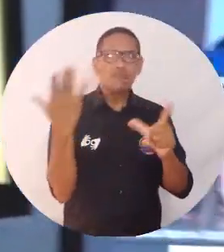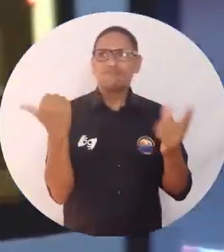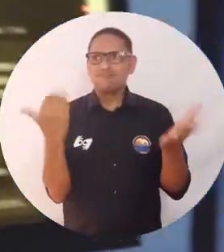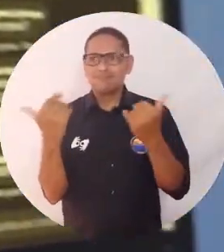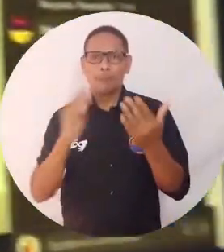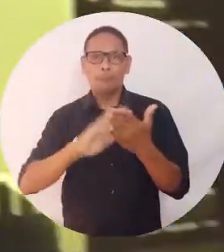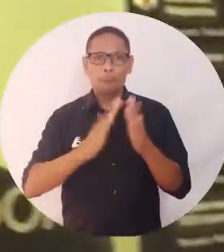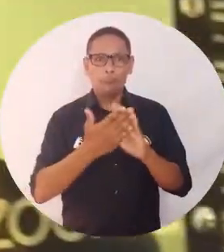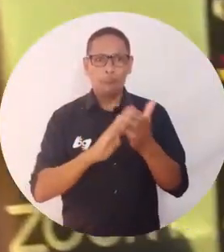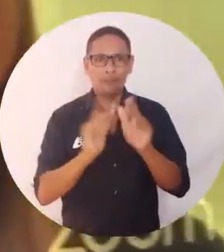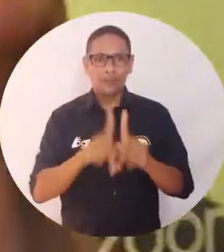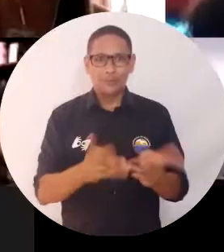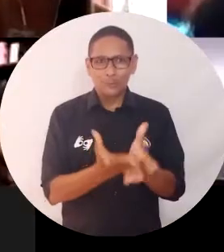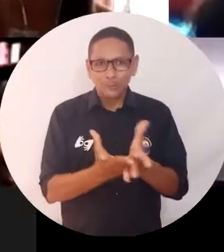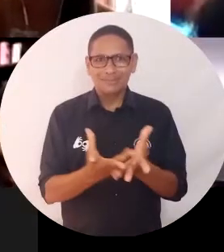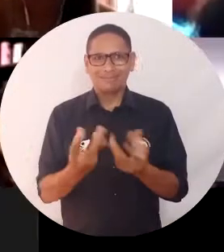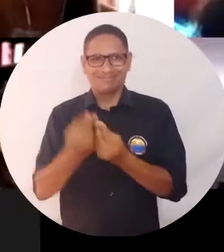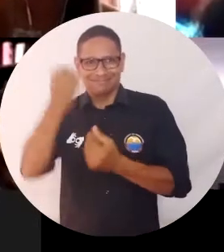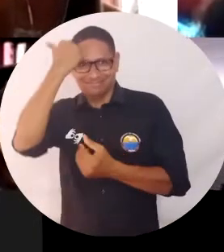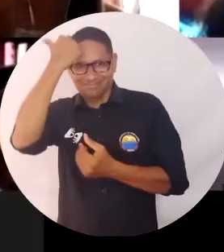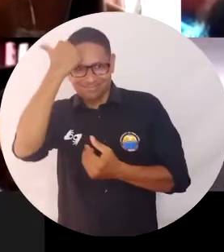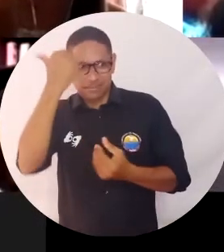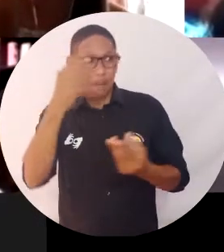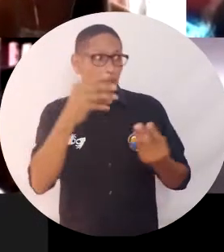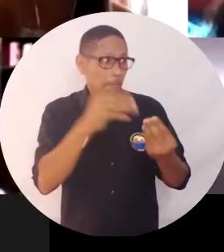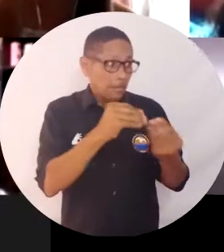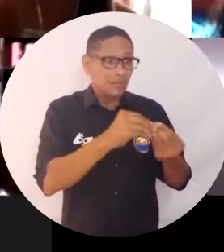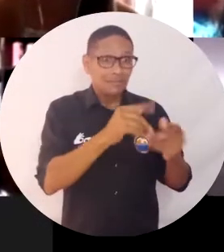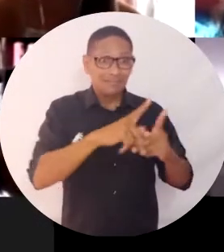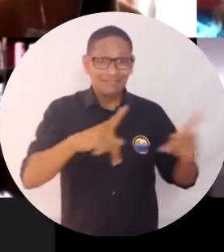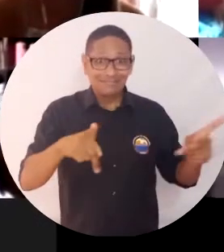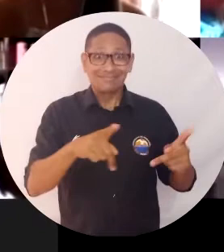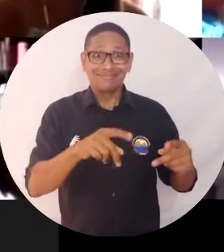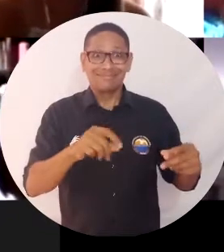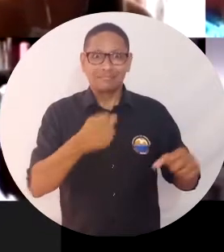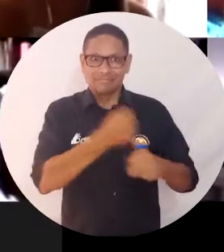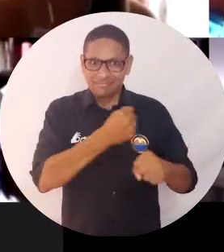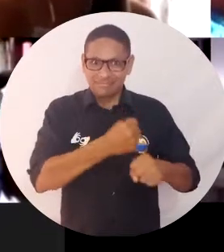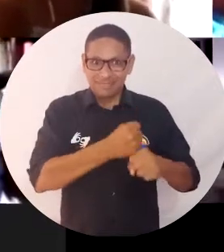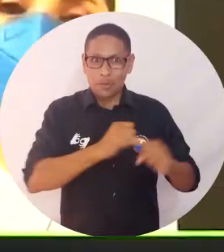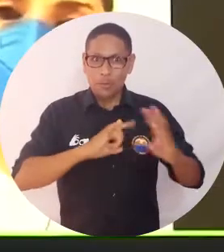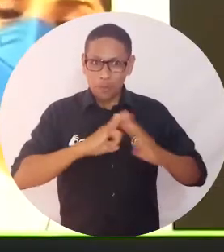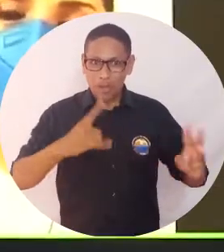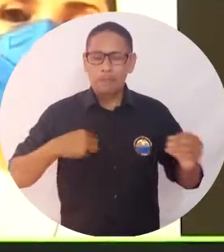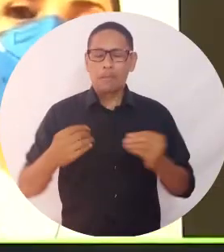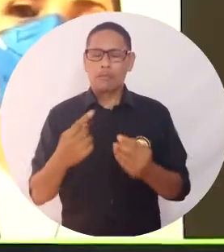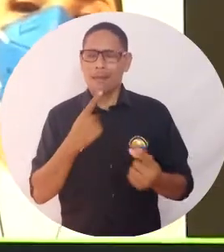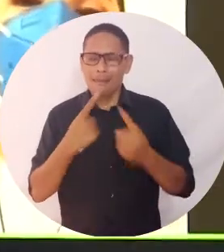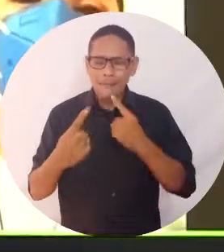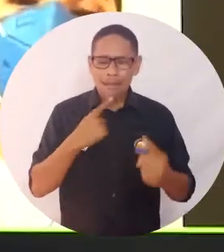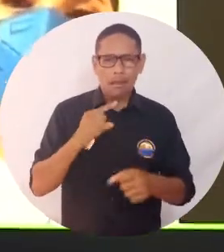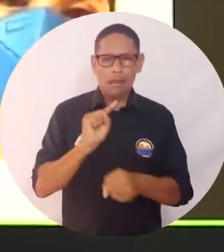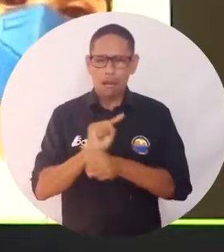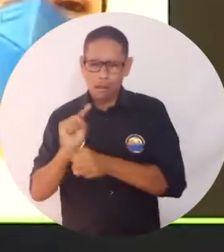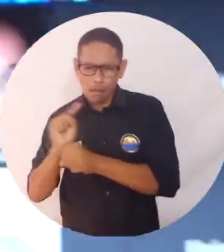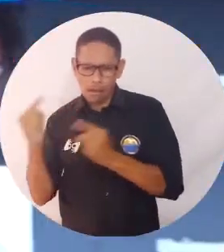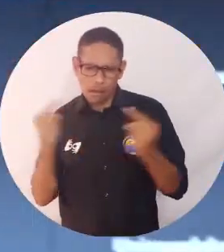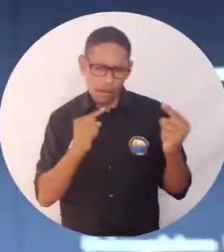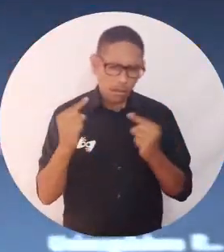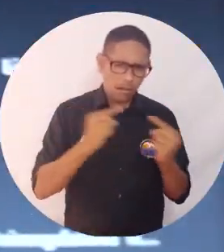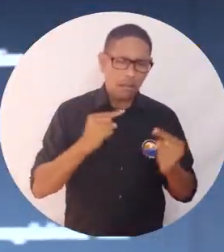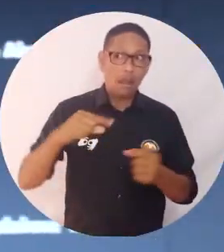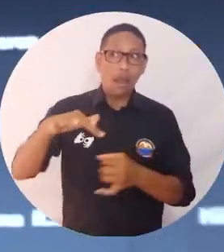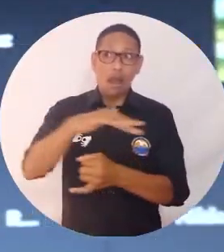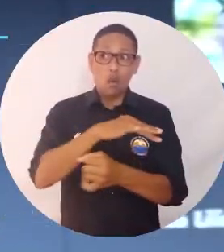virtuales que han vinculado a la comunidad estudiantil, el cuerpo de docentes y demás miembros de la institución para fomentar el debate académico sobre la